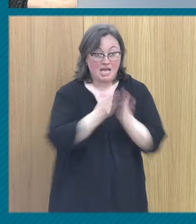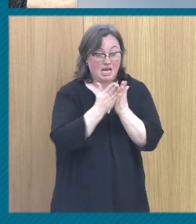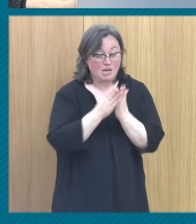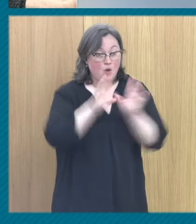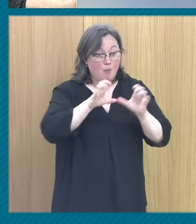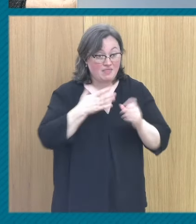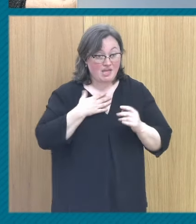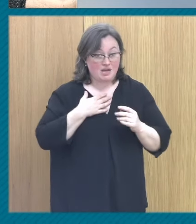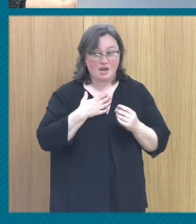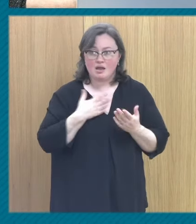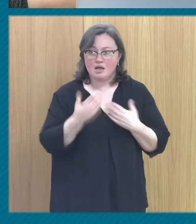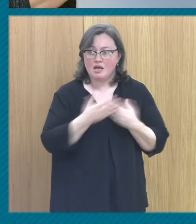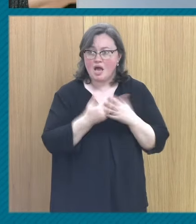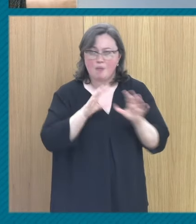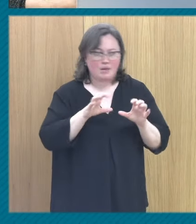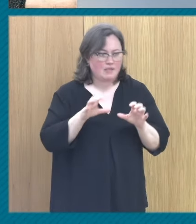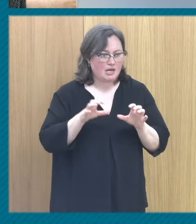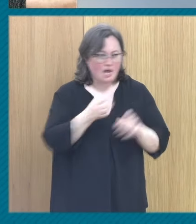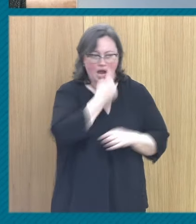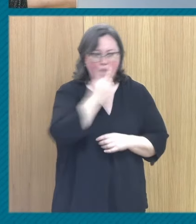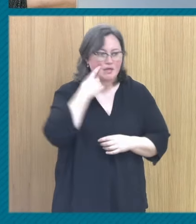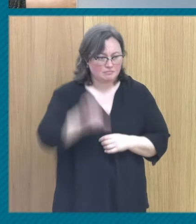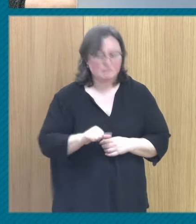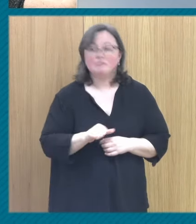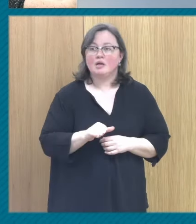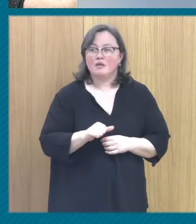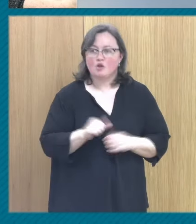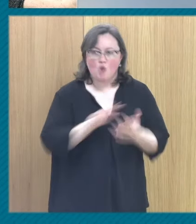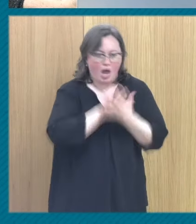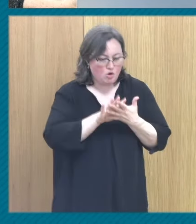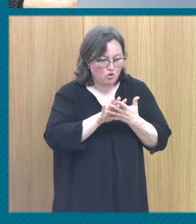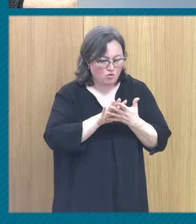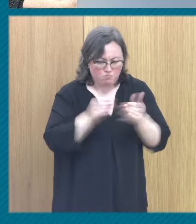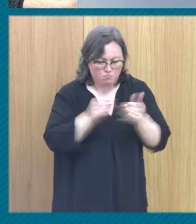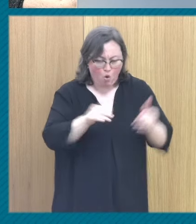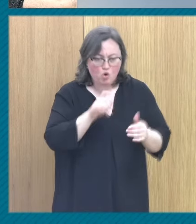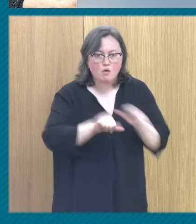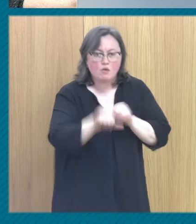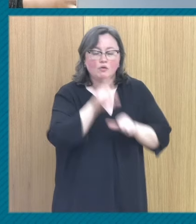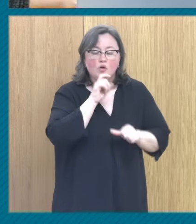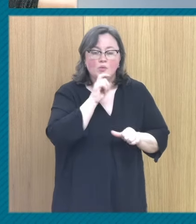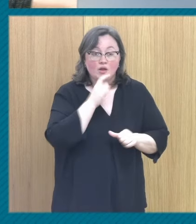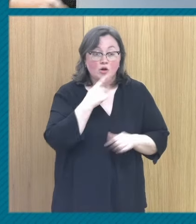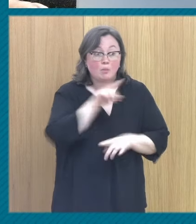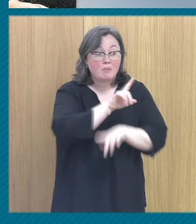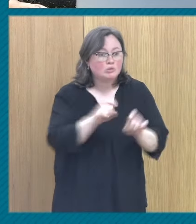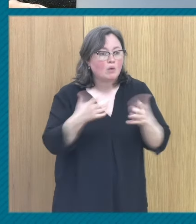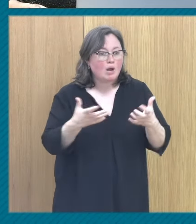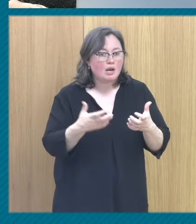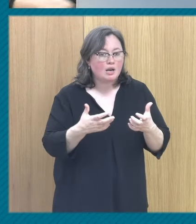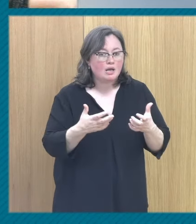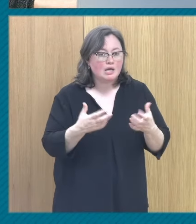aprendiendo a habitarnos en uno de los últimos que he publicado hay una cosa que digo desde el minuto cero que es hago una pregunta que digo ¿quién